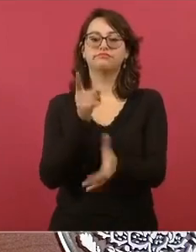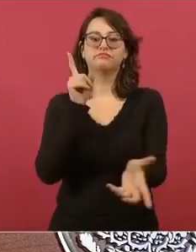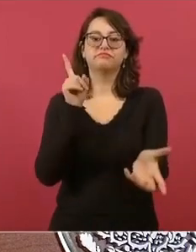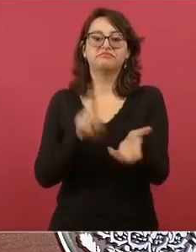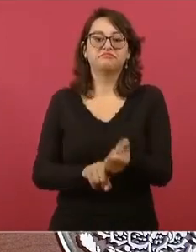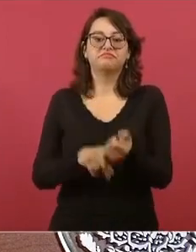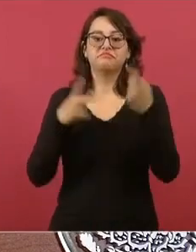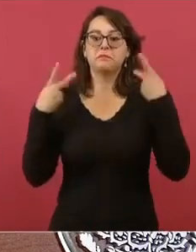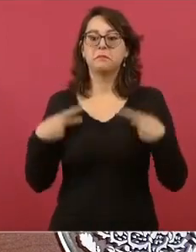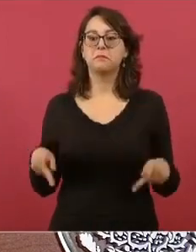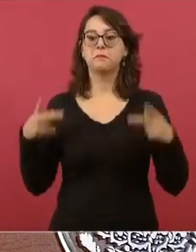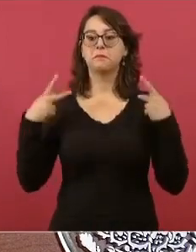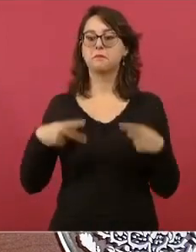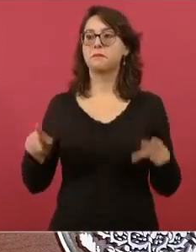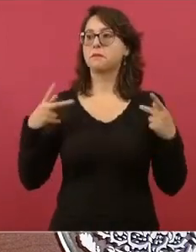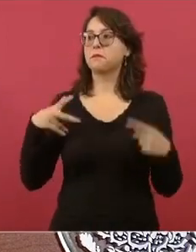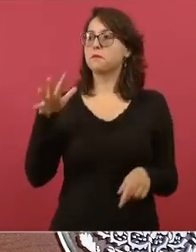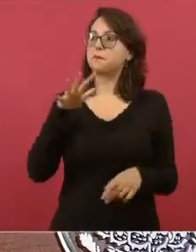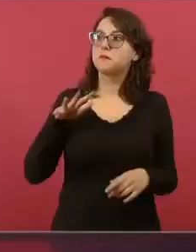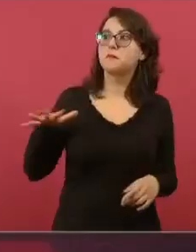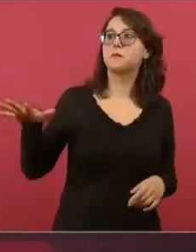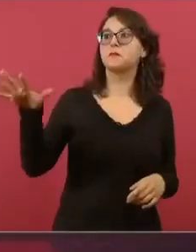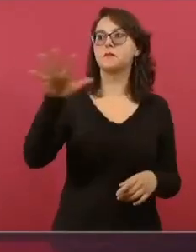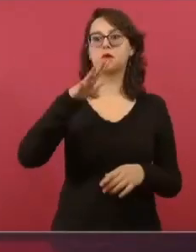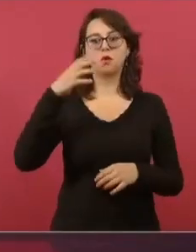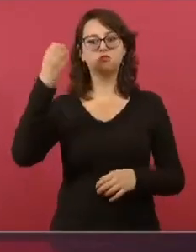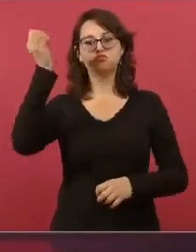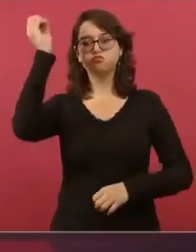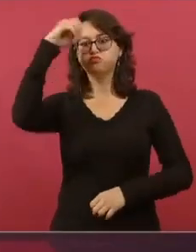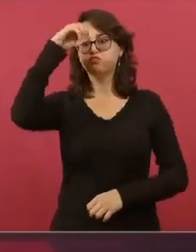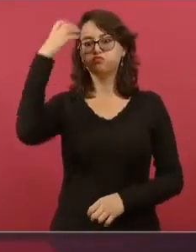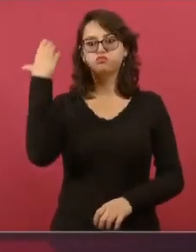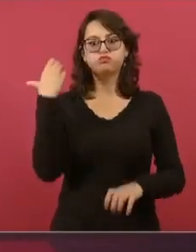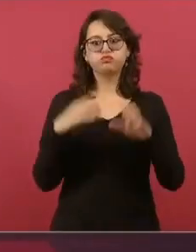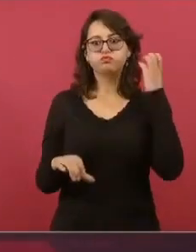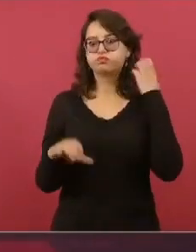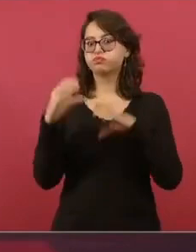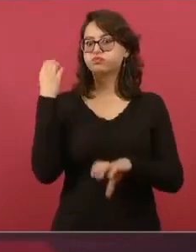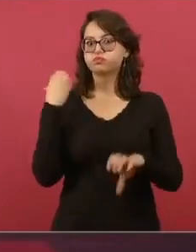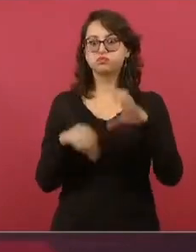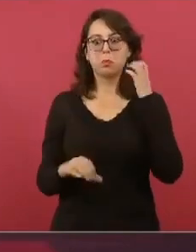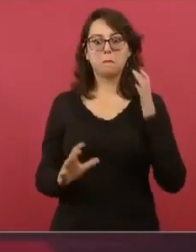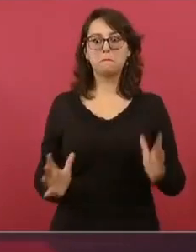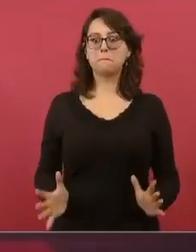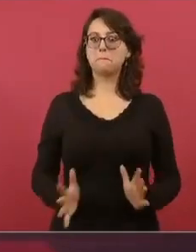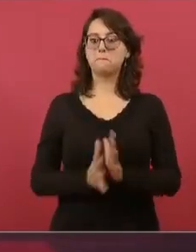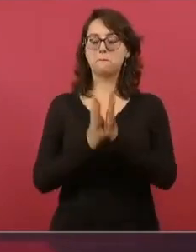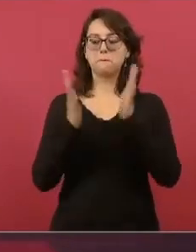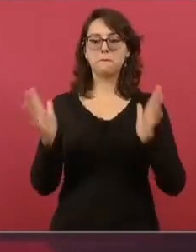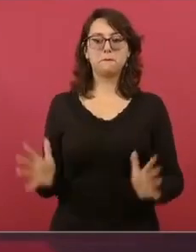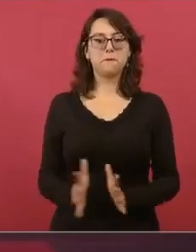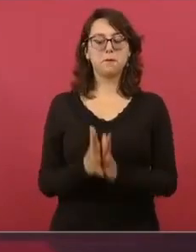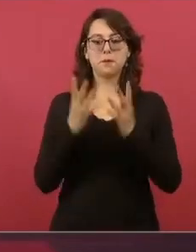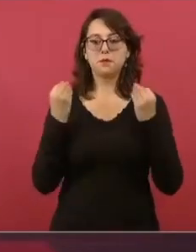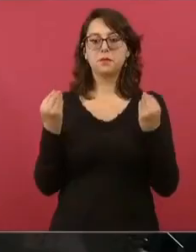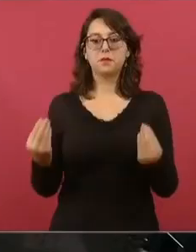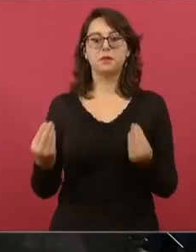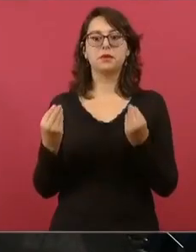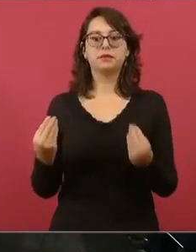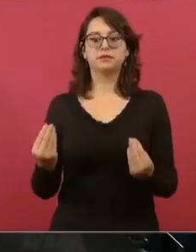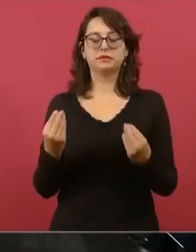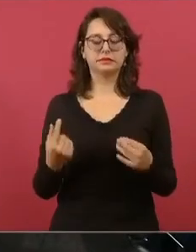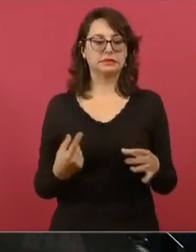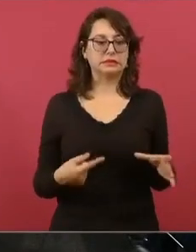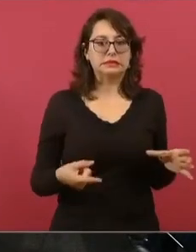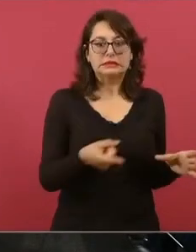participan mucho, por más que manipulan